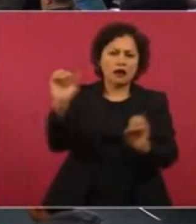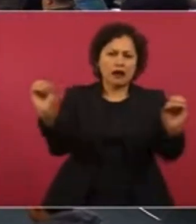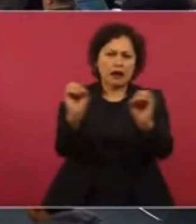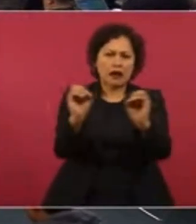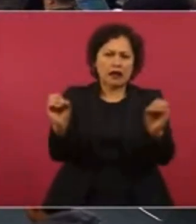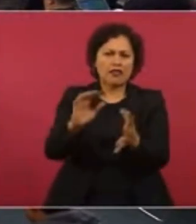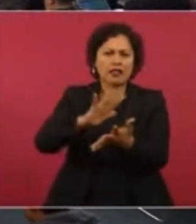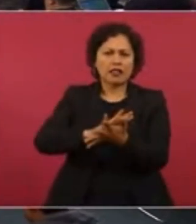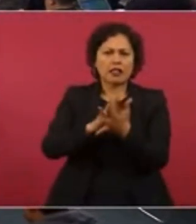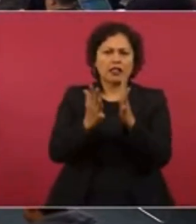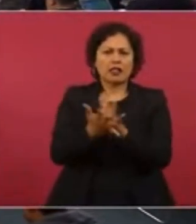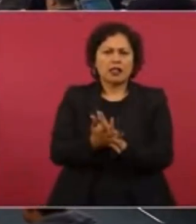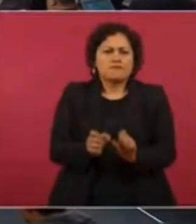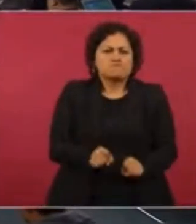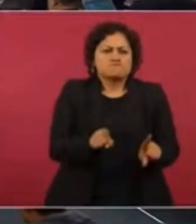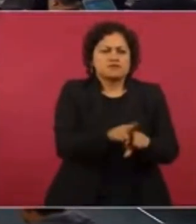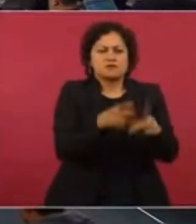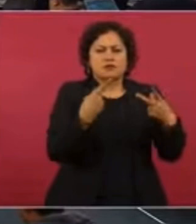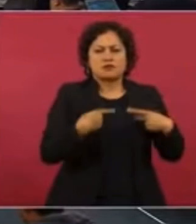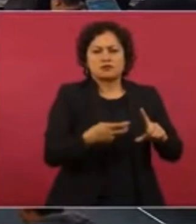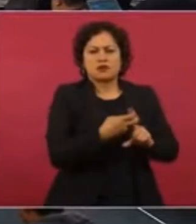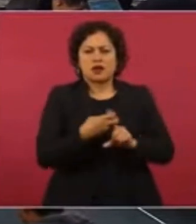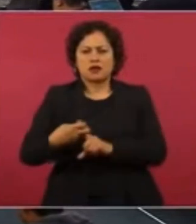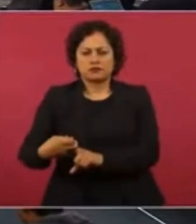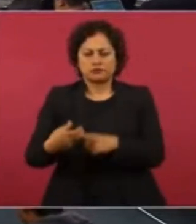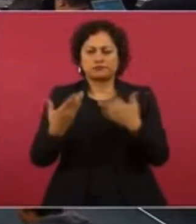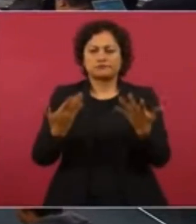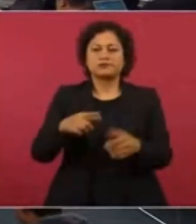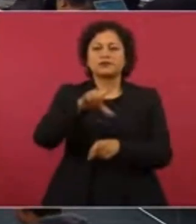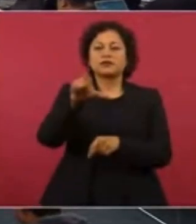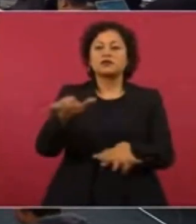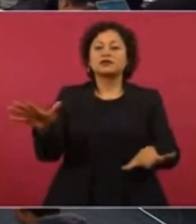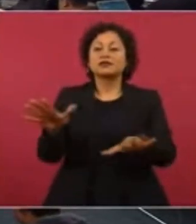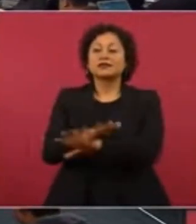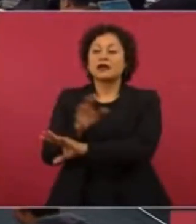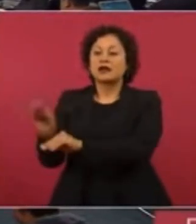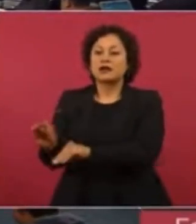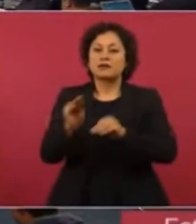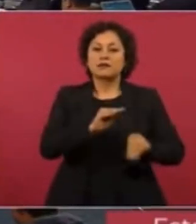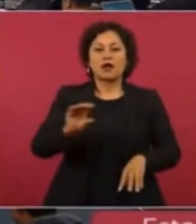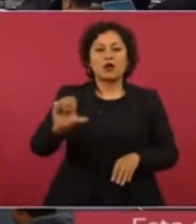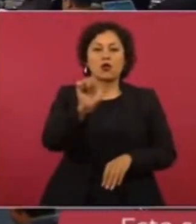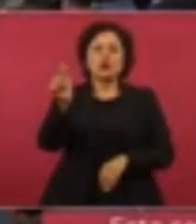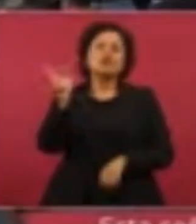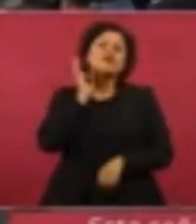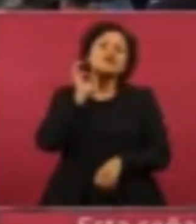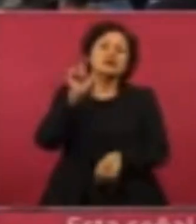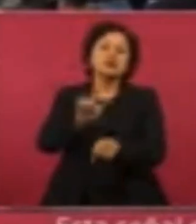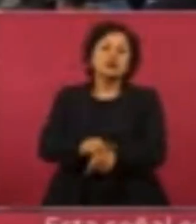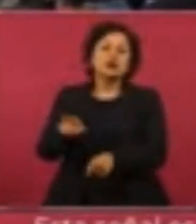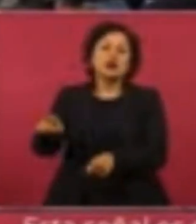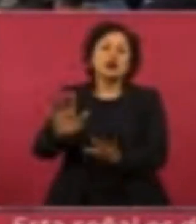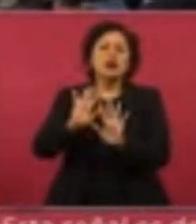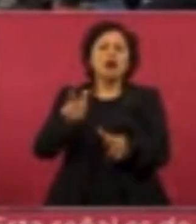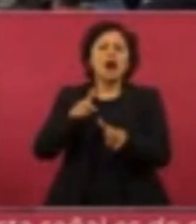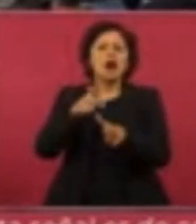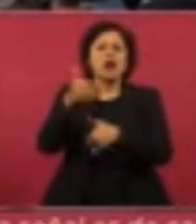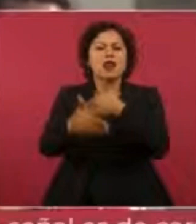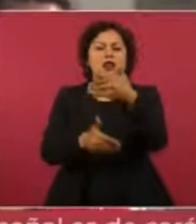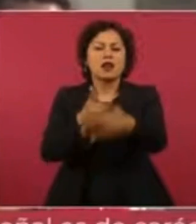secuestradores. Sin embargo, cambiaron a los fiscales para quitar la corrupción y ahora sí caminan las cosas.